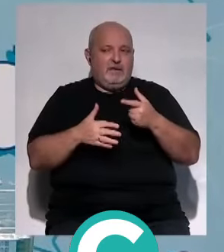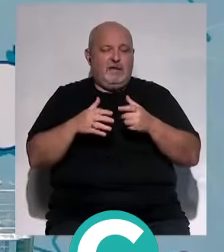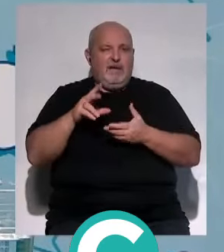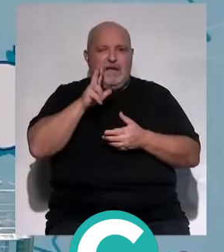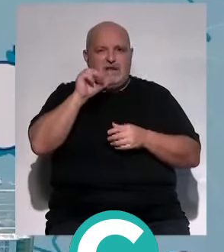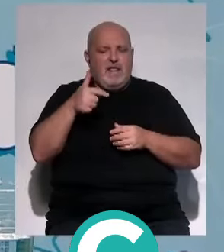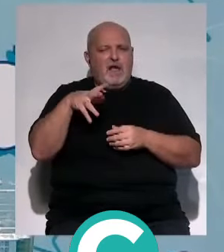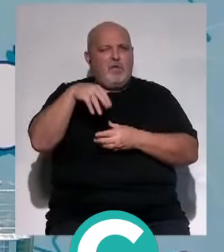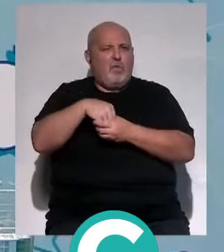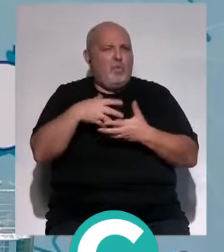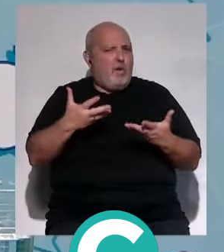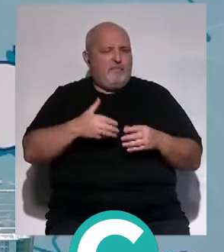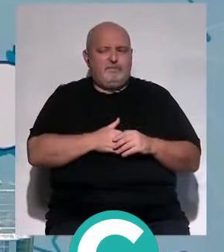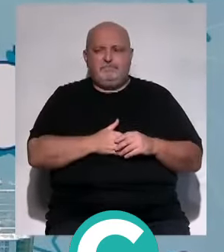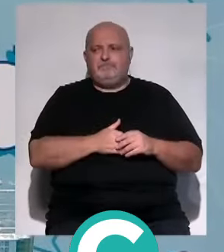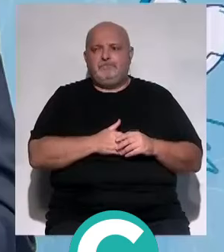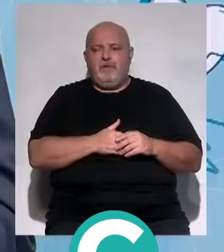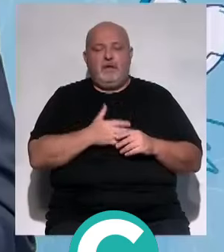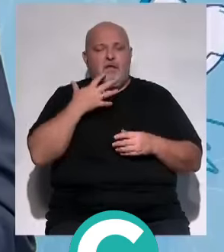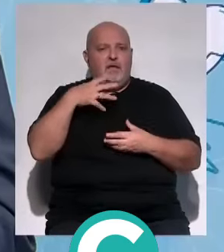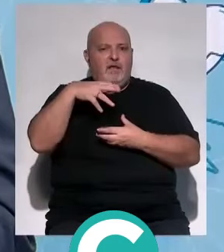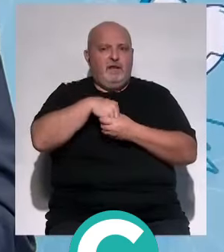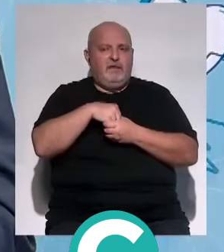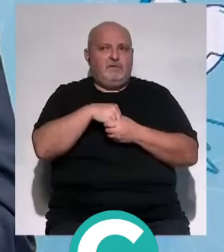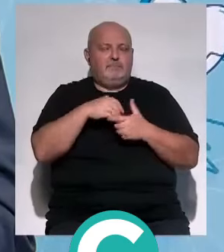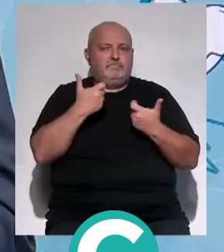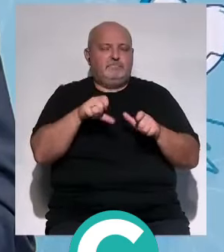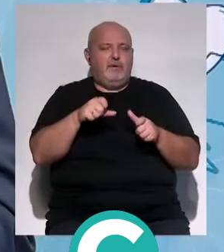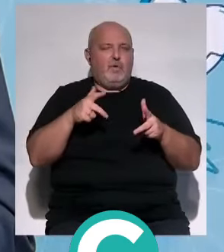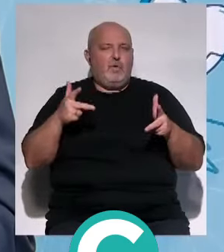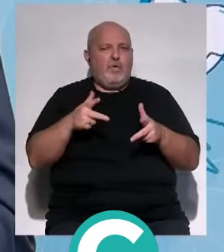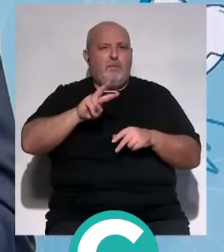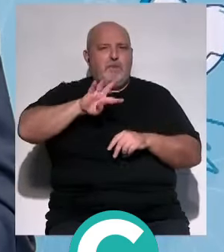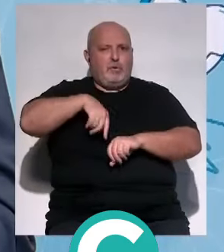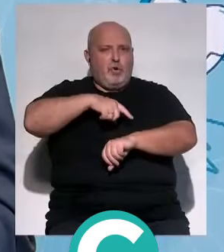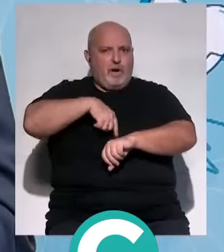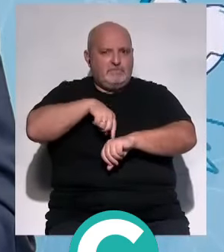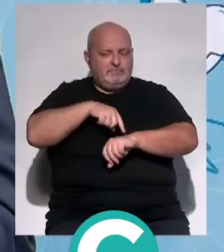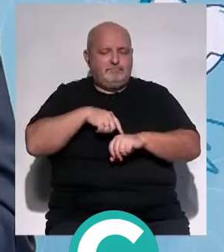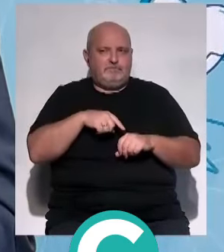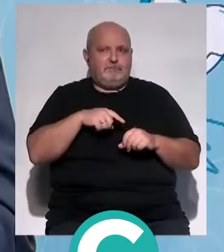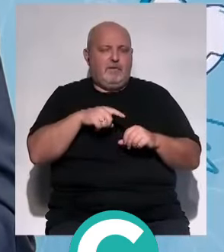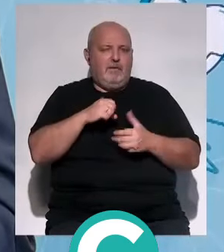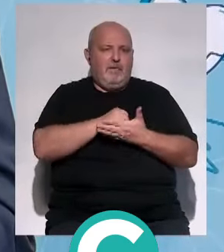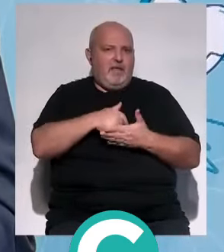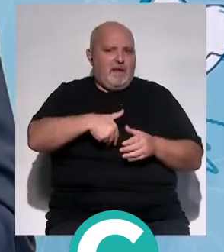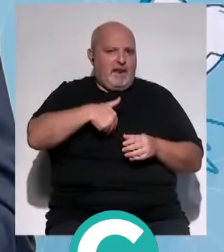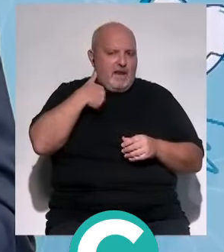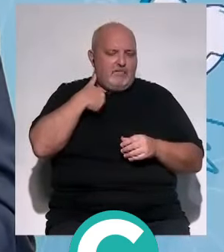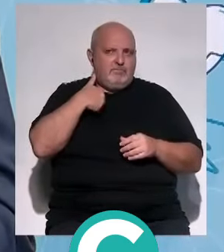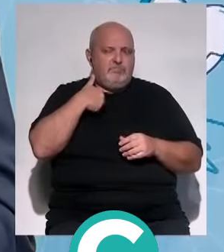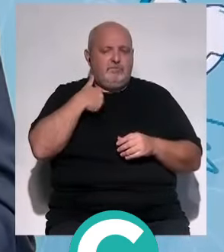centro, ¿qué incluye? Pues incluye urgencias 24 horas, desde medicina general,